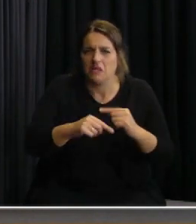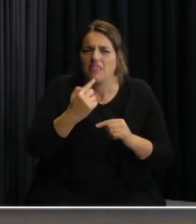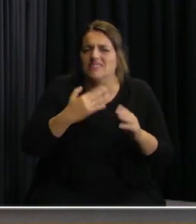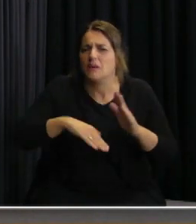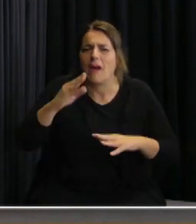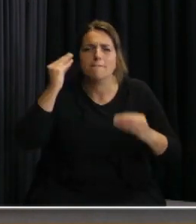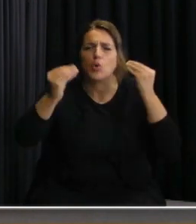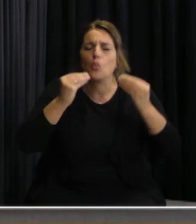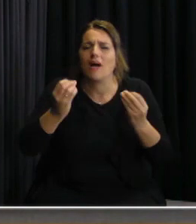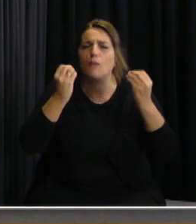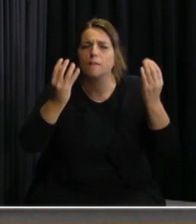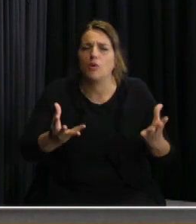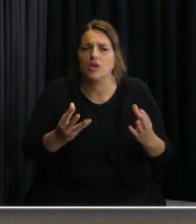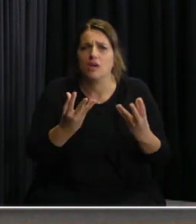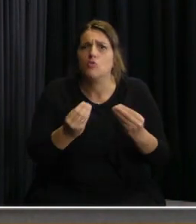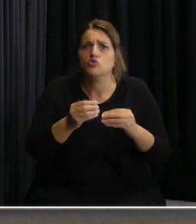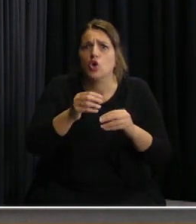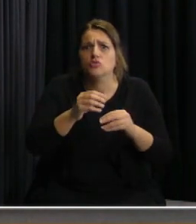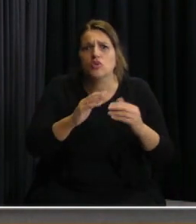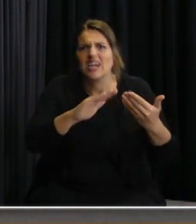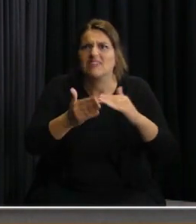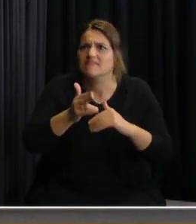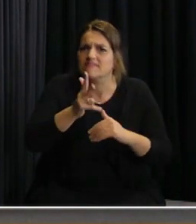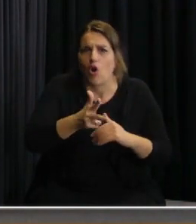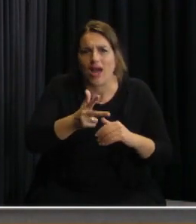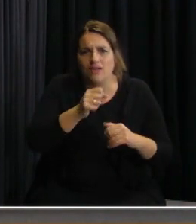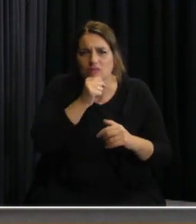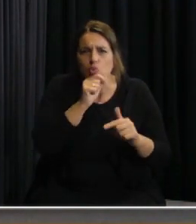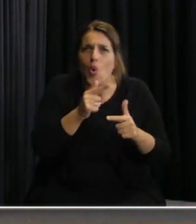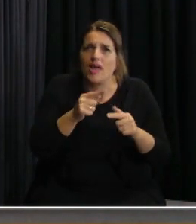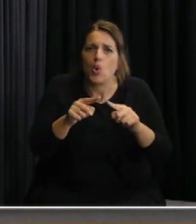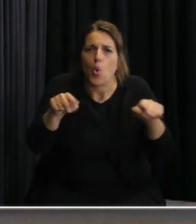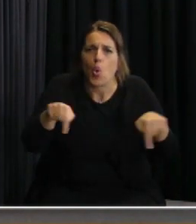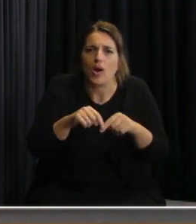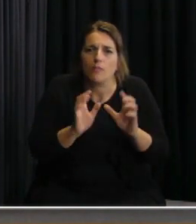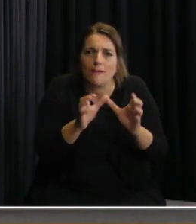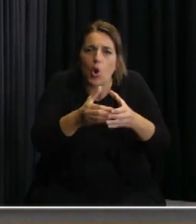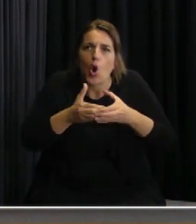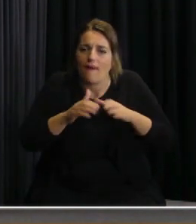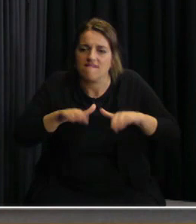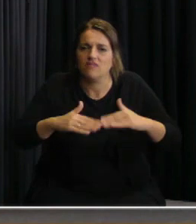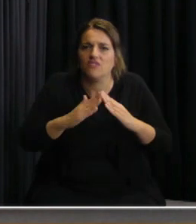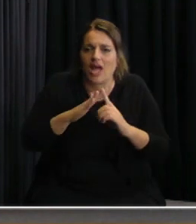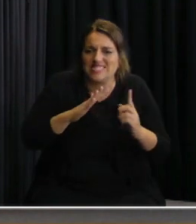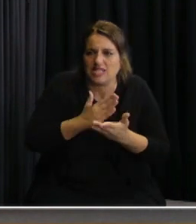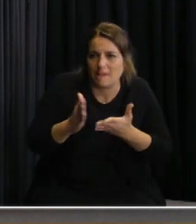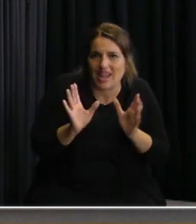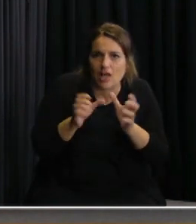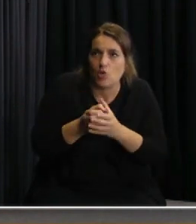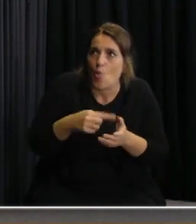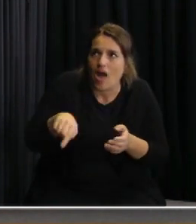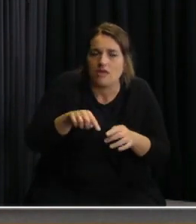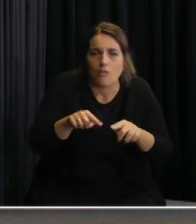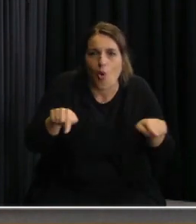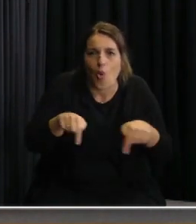preocupación que tienen es que muchos de los residenciales no tienen espacio para cumplir una cuarentena en un caso posible de COVID-19. ¿Qué